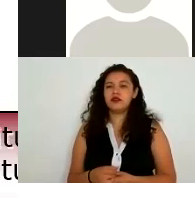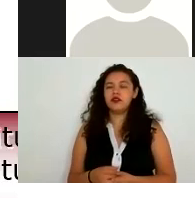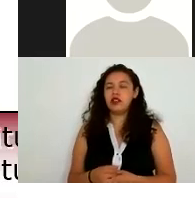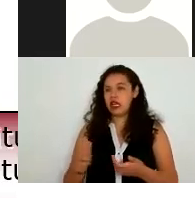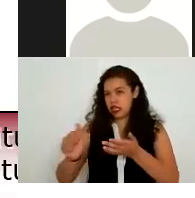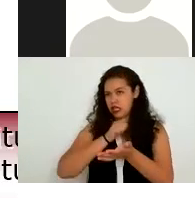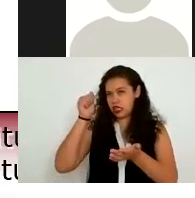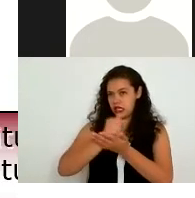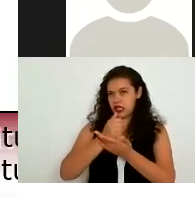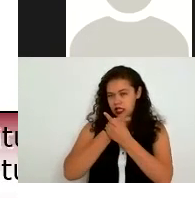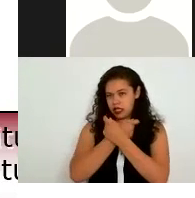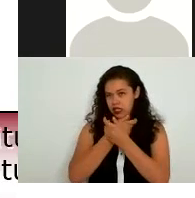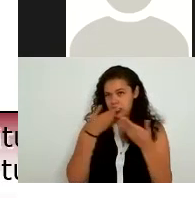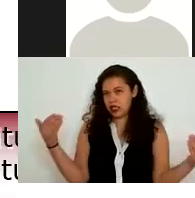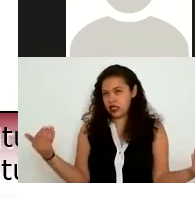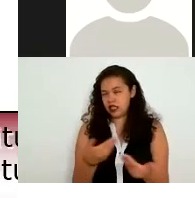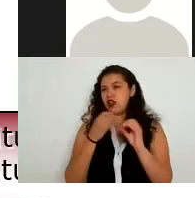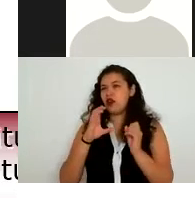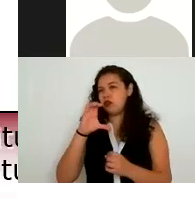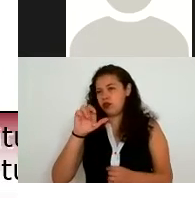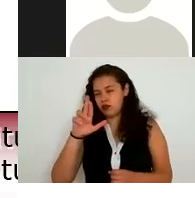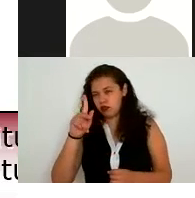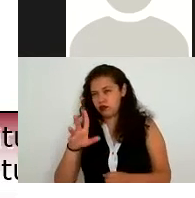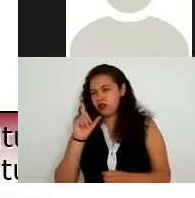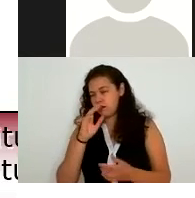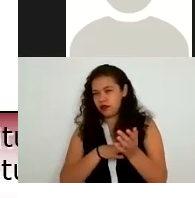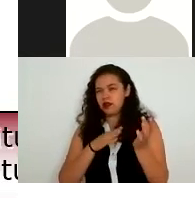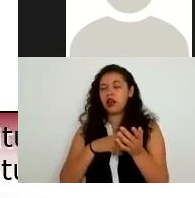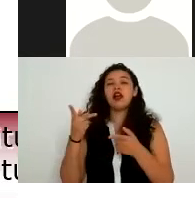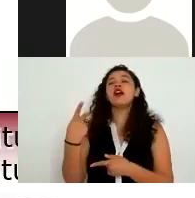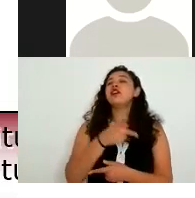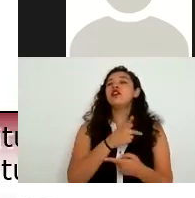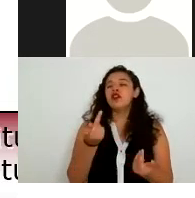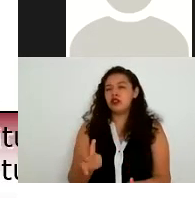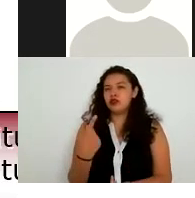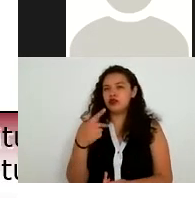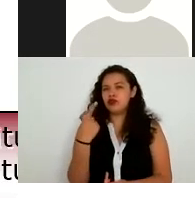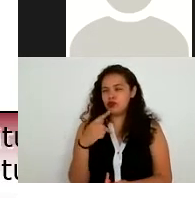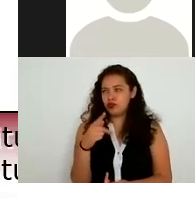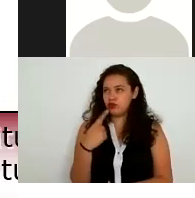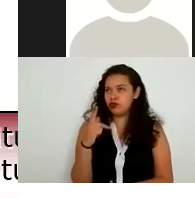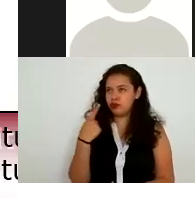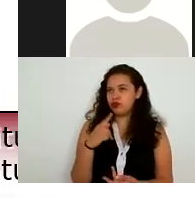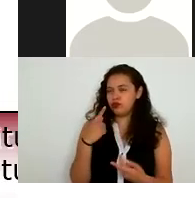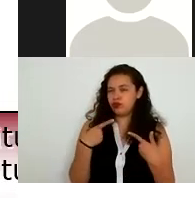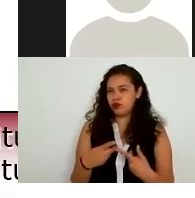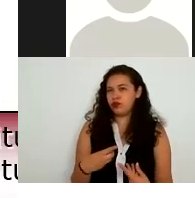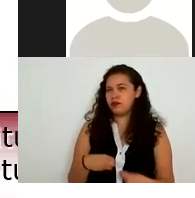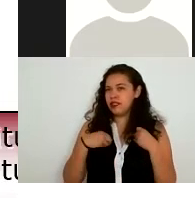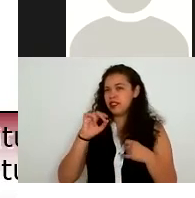con esos documentos que se puede acreditar la identidad ¿por qué? porque yo no le puedo entregar la información